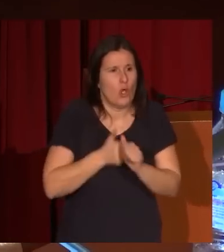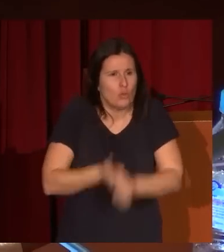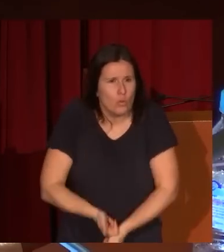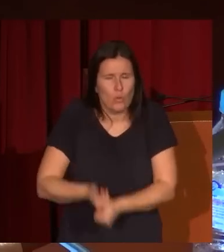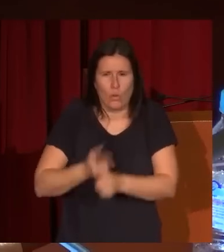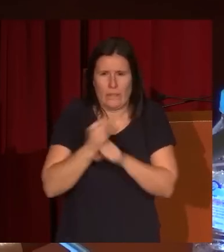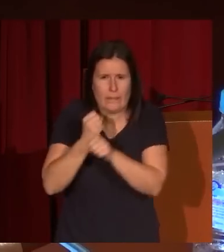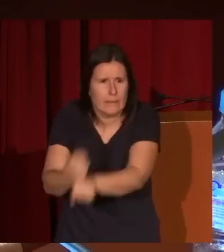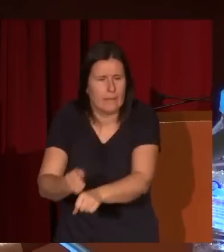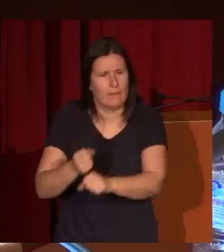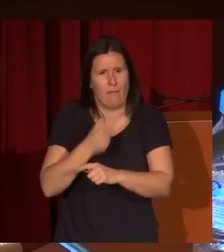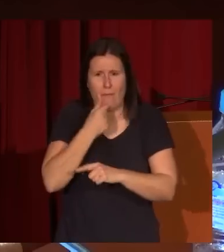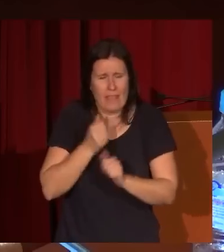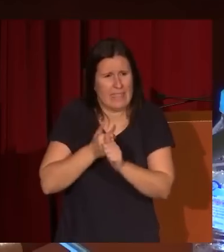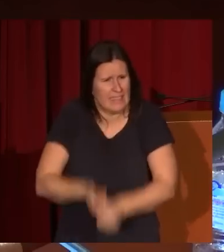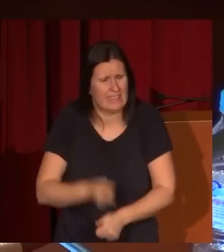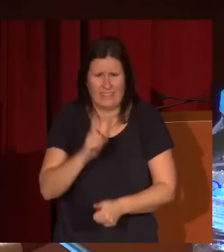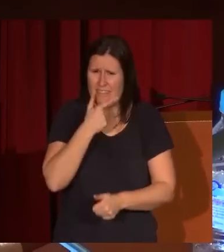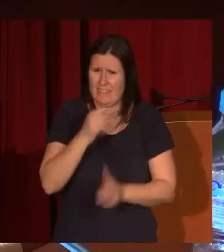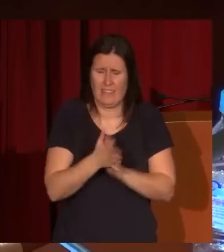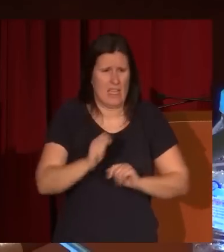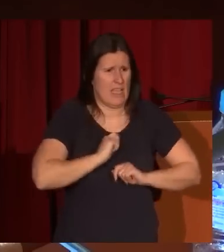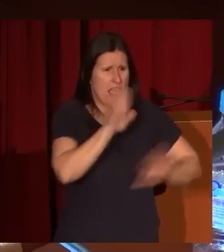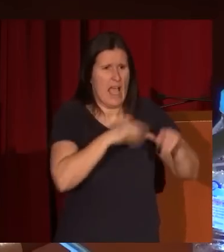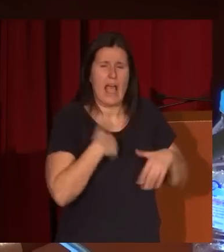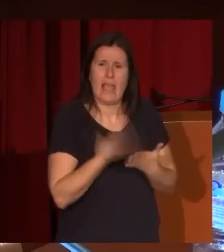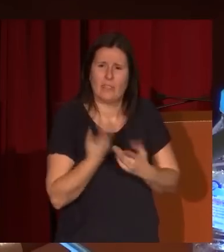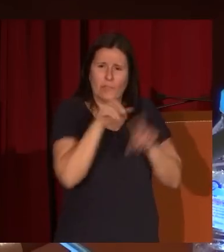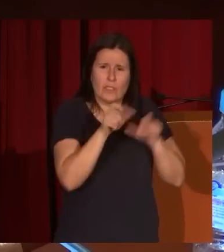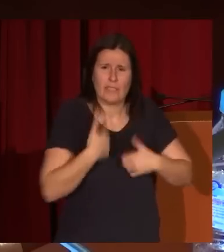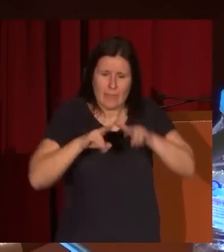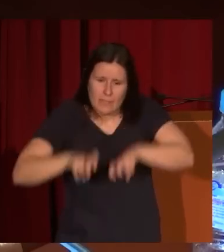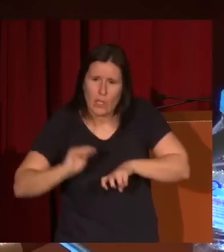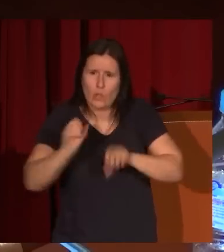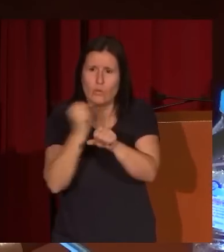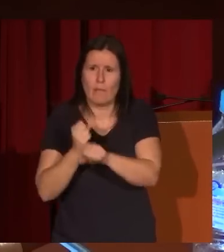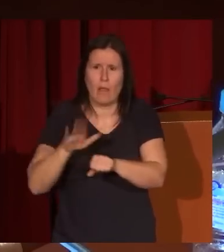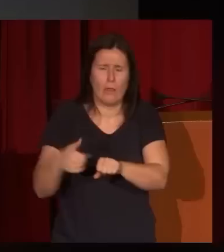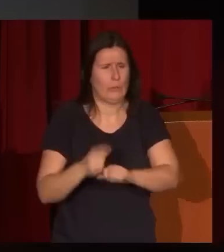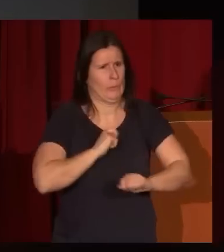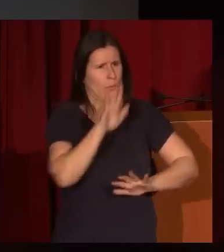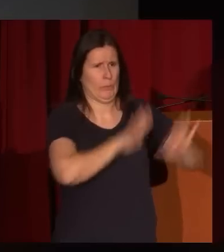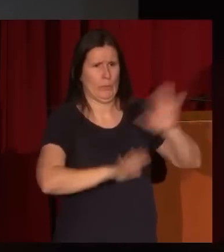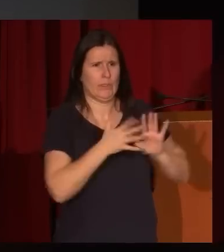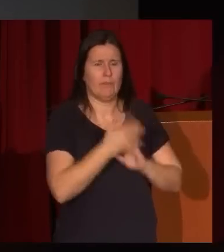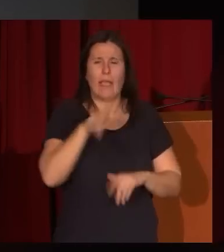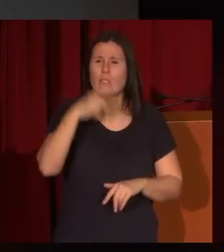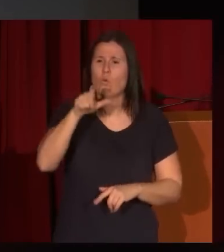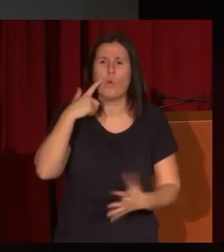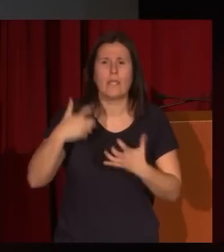que cambia fácilmente de dirección y desconcierta al mejor conocedor de su obra. Es decir, no es un artista en que uno de primeras